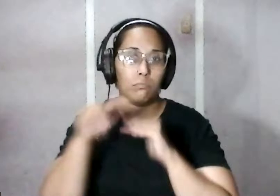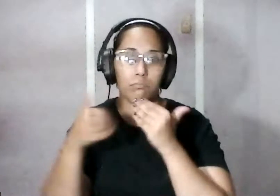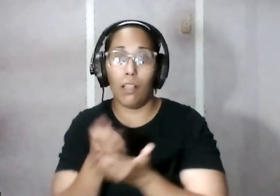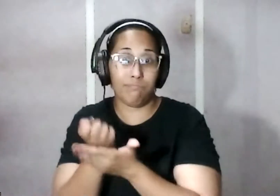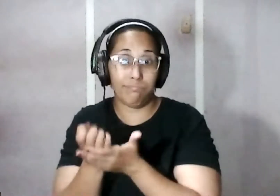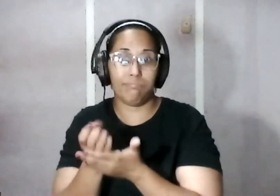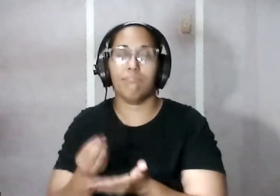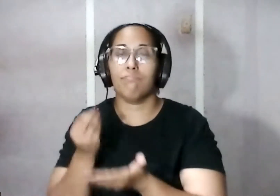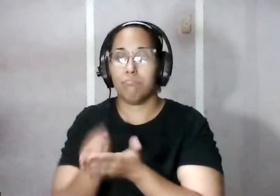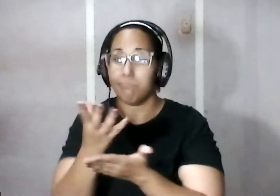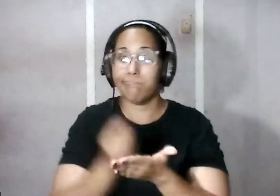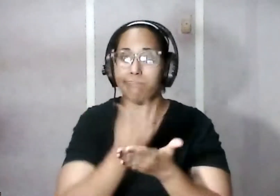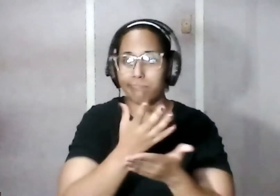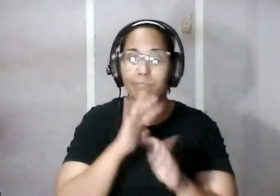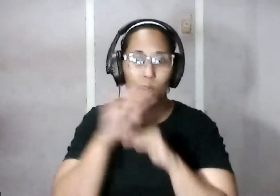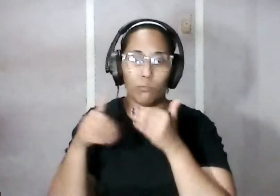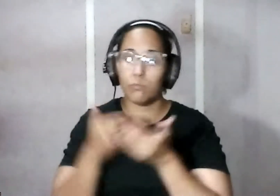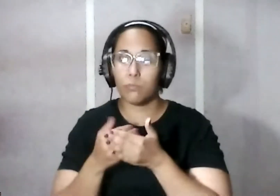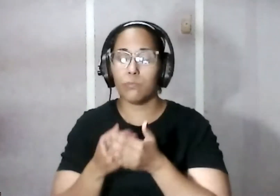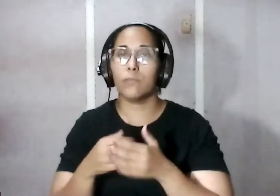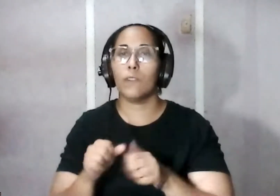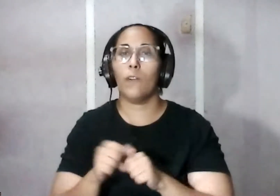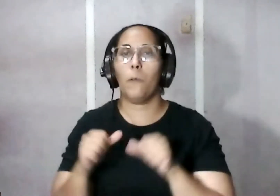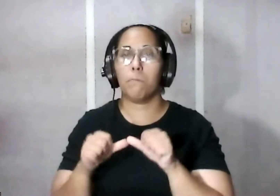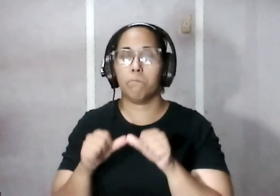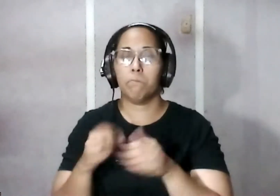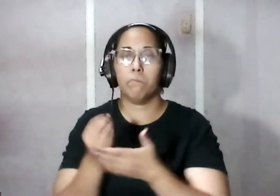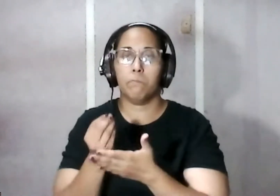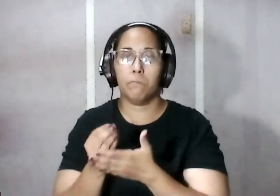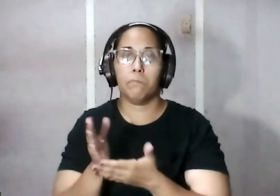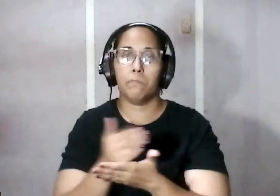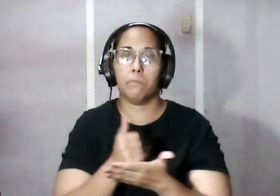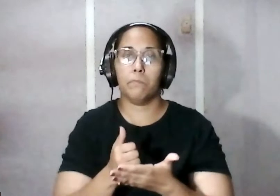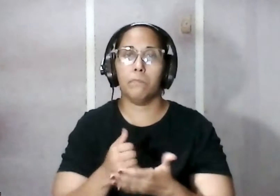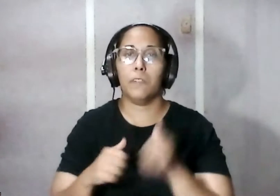invertían recursos y por supuesto todos estaban a favor de este tipo de construcciones